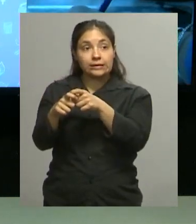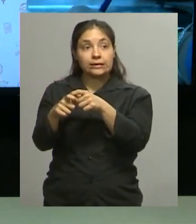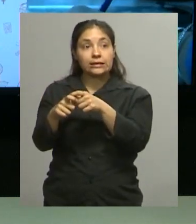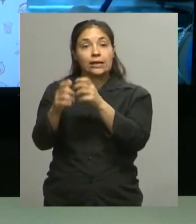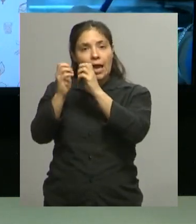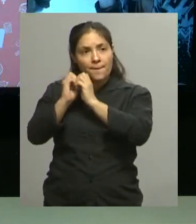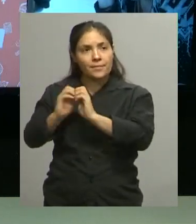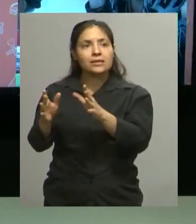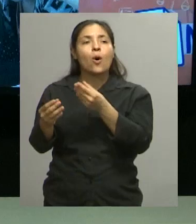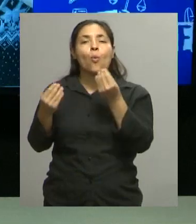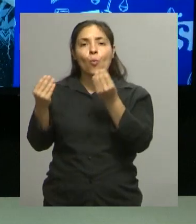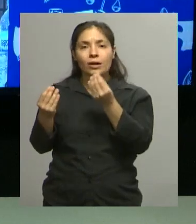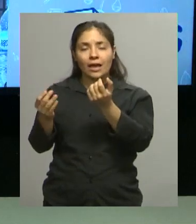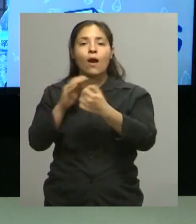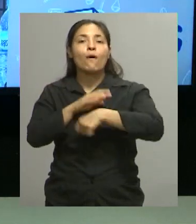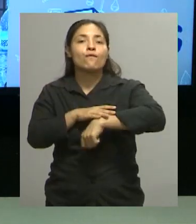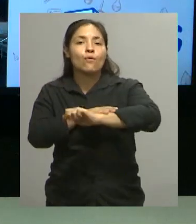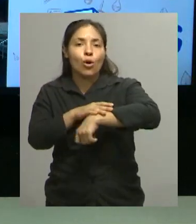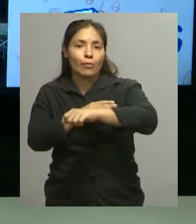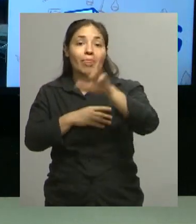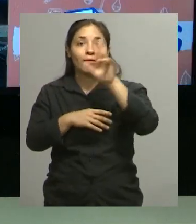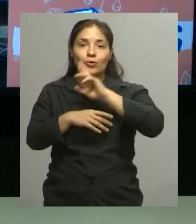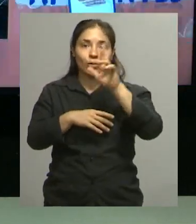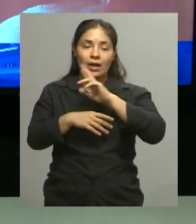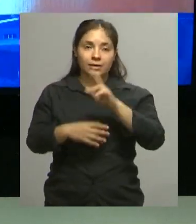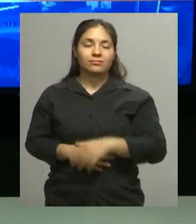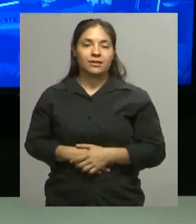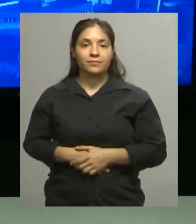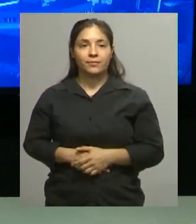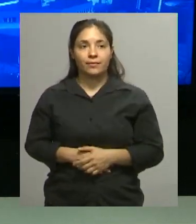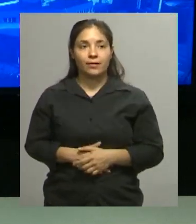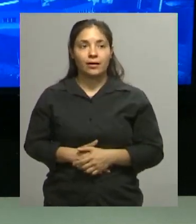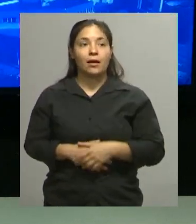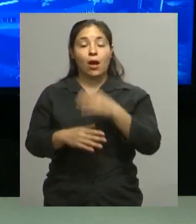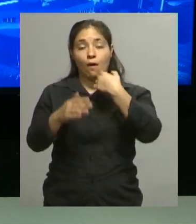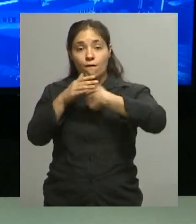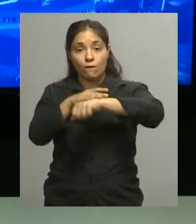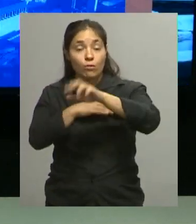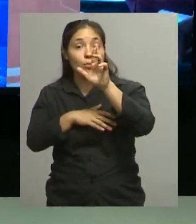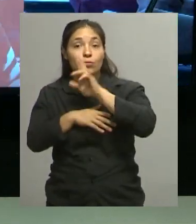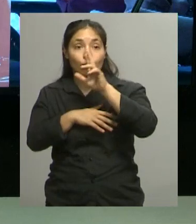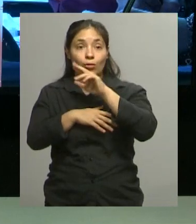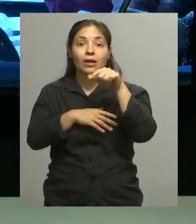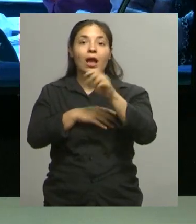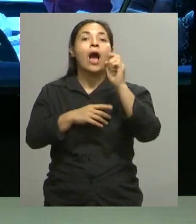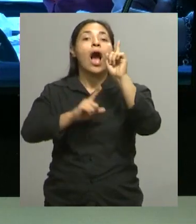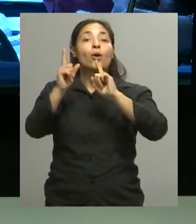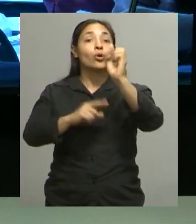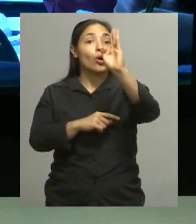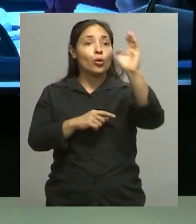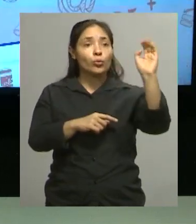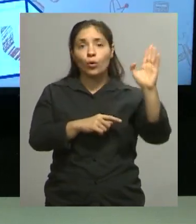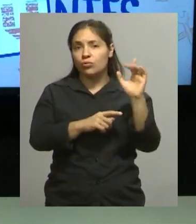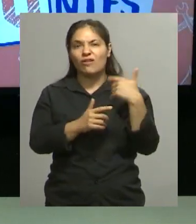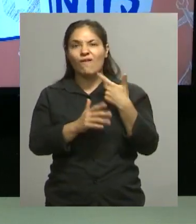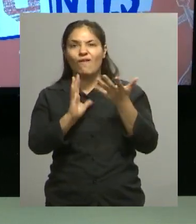empezamos más que nada por el fútbol femenino que como ustedes saben el fútbol femenino todavía hay clubes que no lo tienen muy